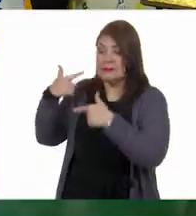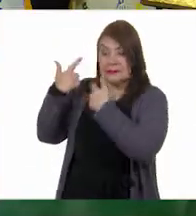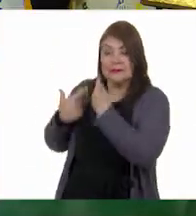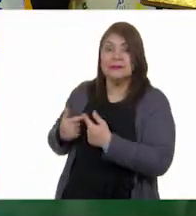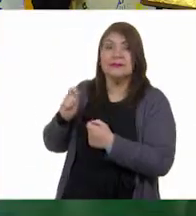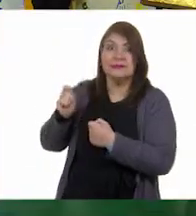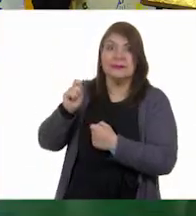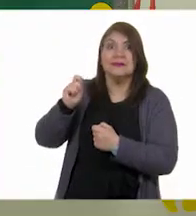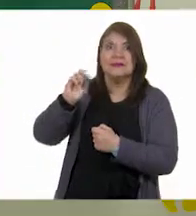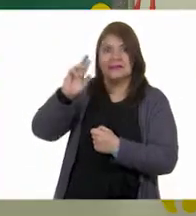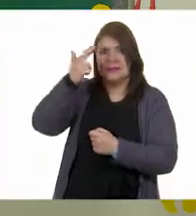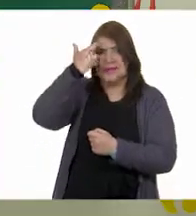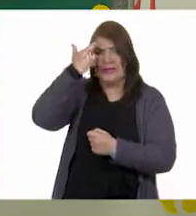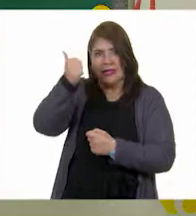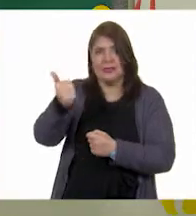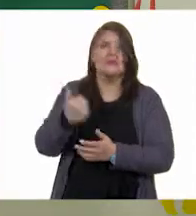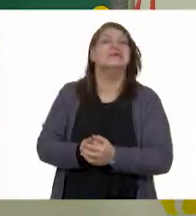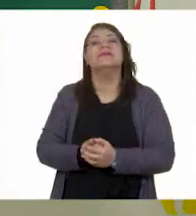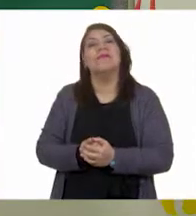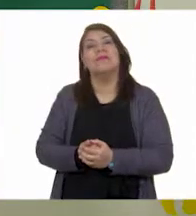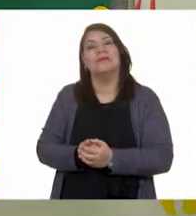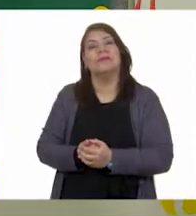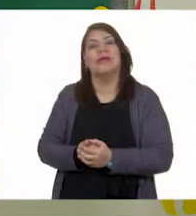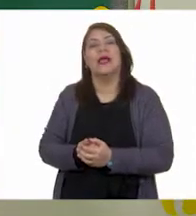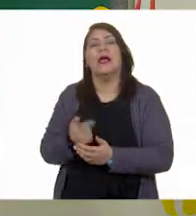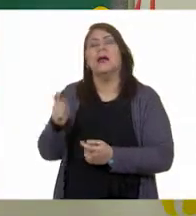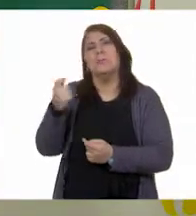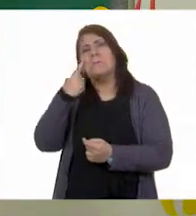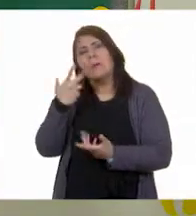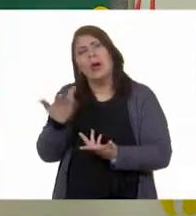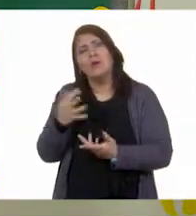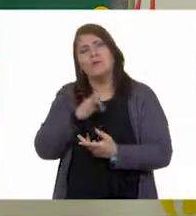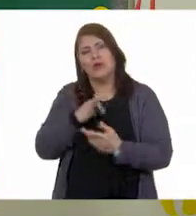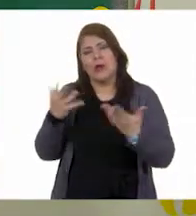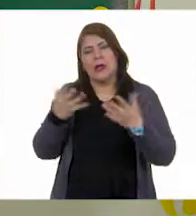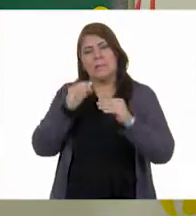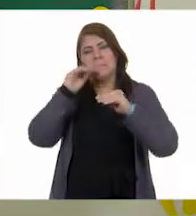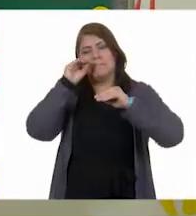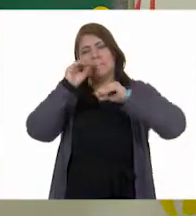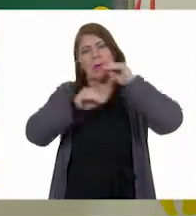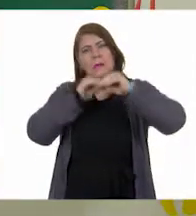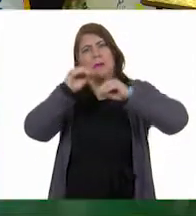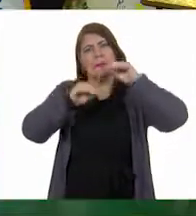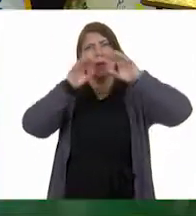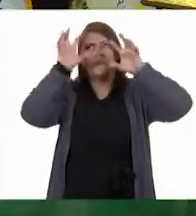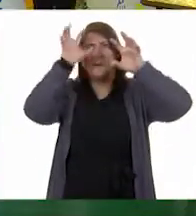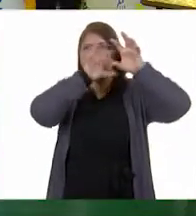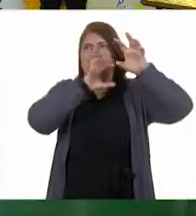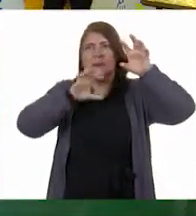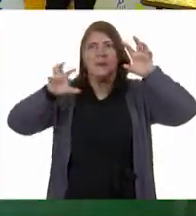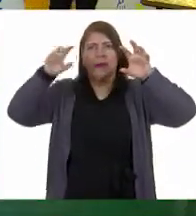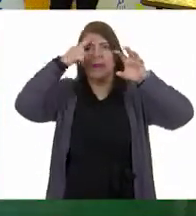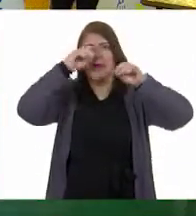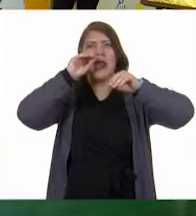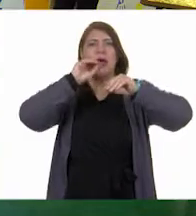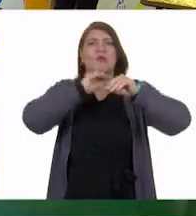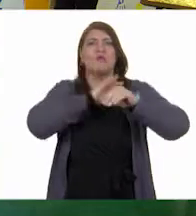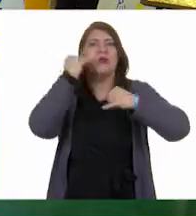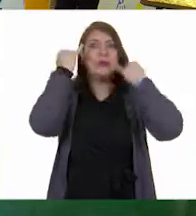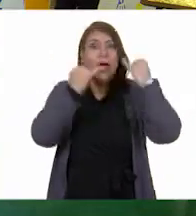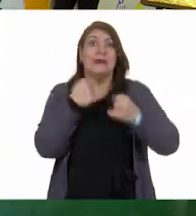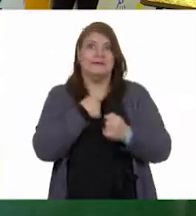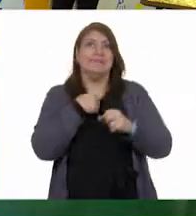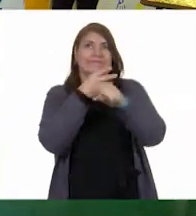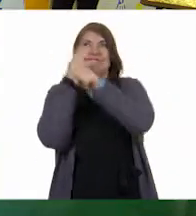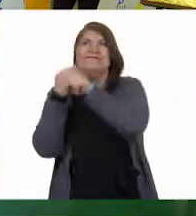Y para continuar con el tema de hoy, ¿qué les parece si armamos un esquema de ideas? ¡Me encanta armar cosas, maestra! Y,